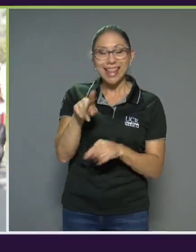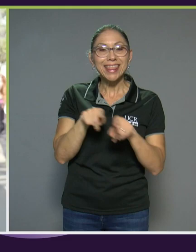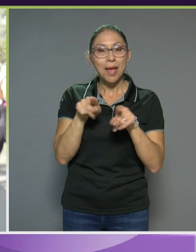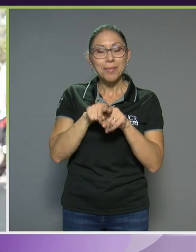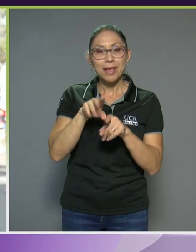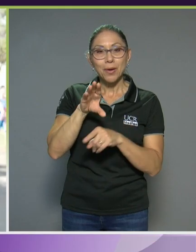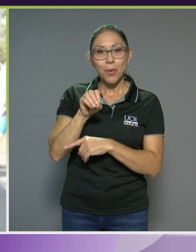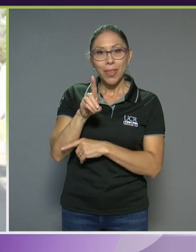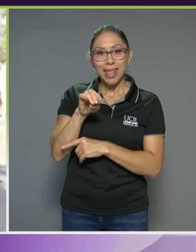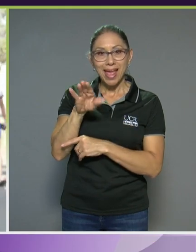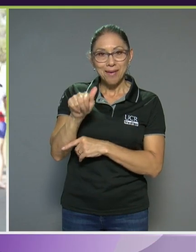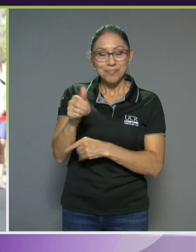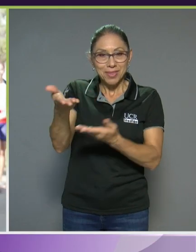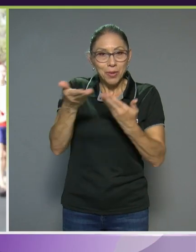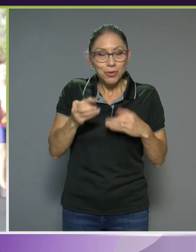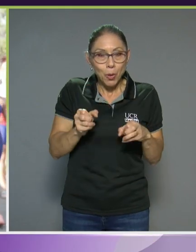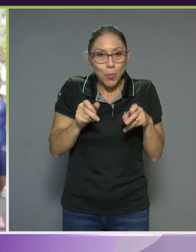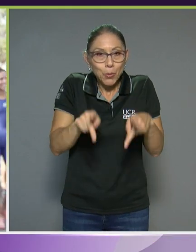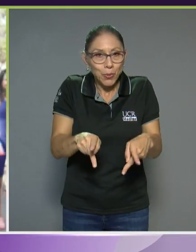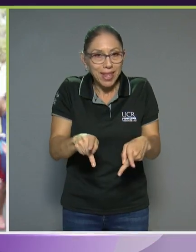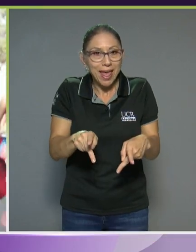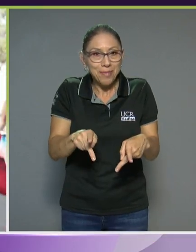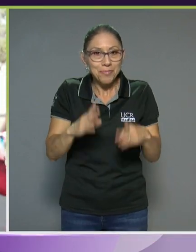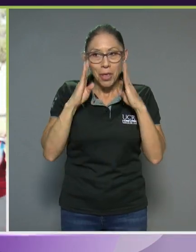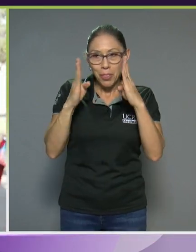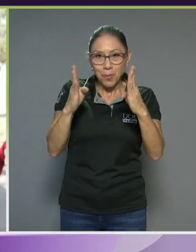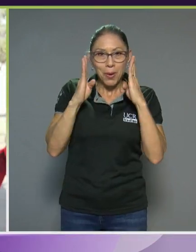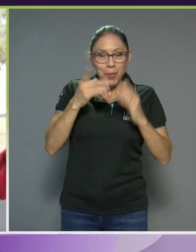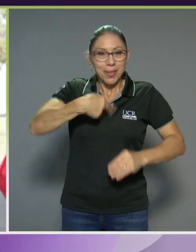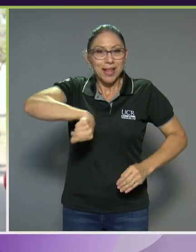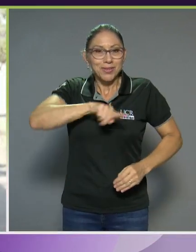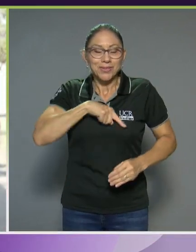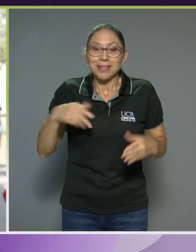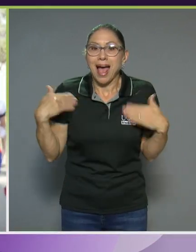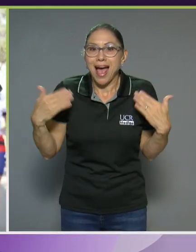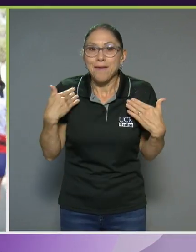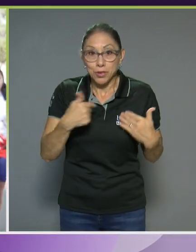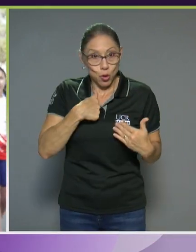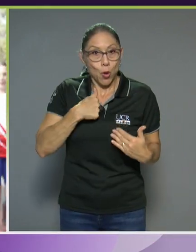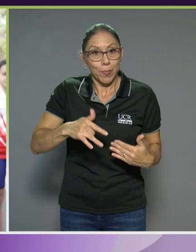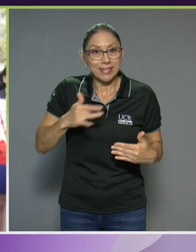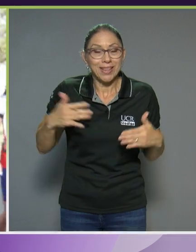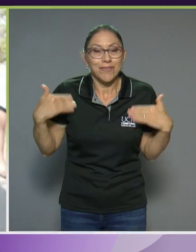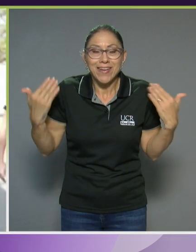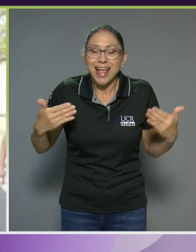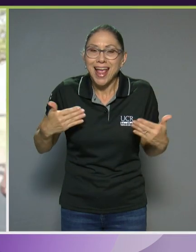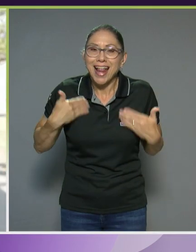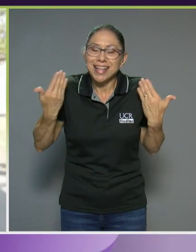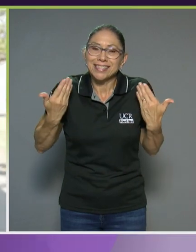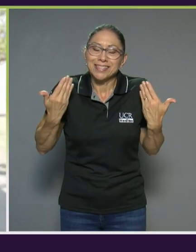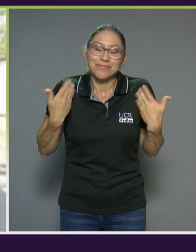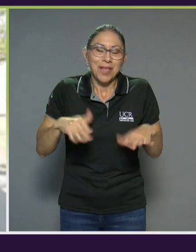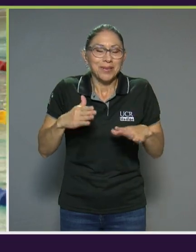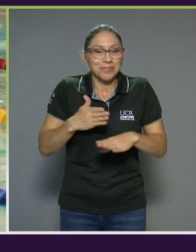oportunidad, nos tomaron en cuenta y de verdad estamos muy felices. Bueno, yo me siento feliz y realizada realmente.